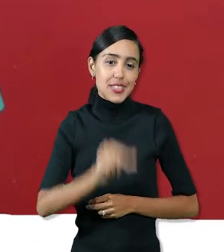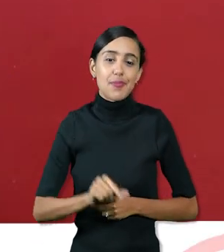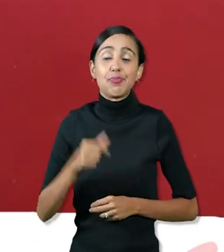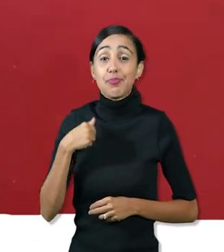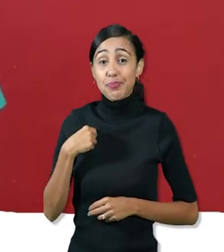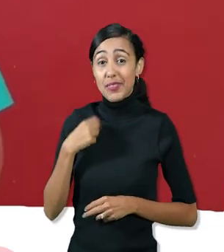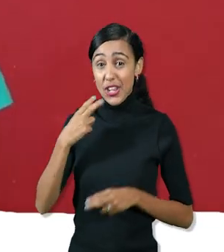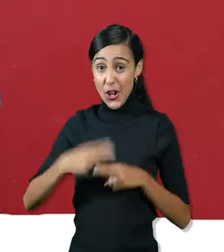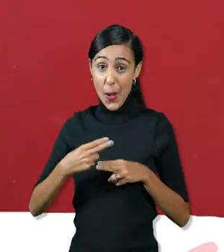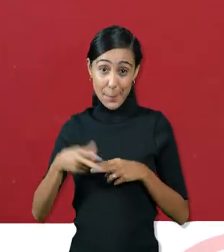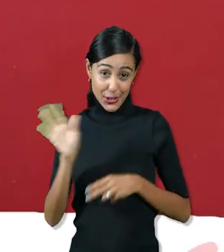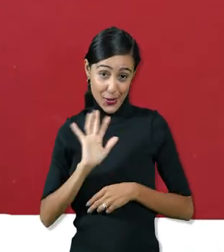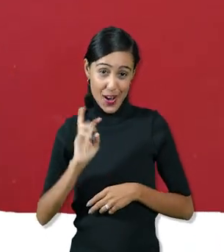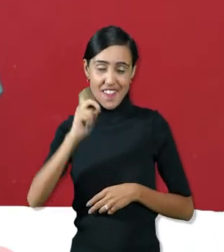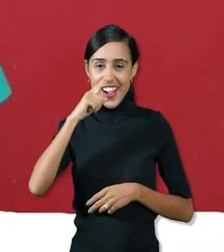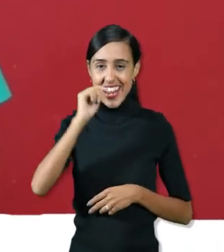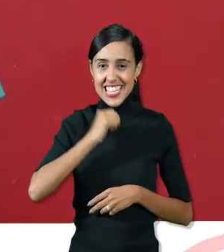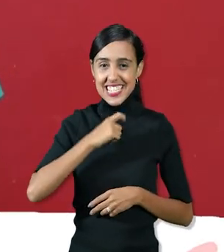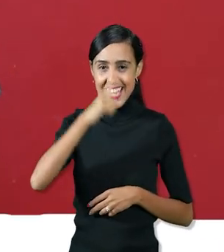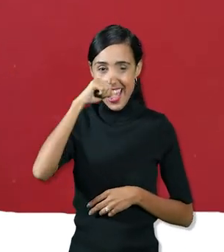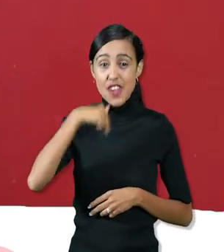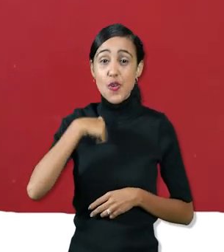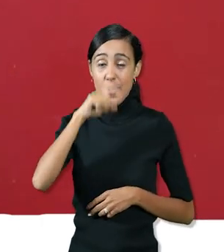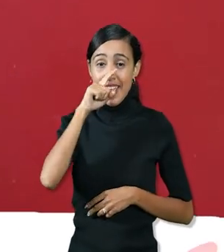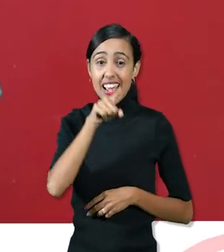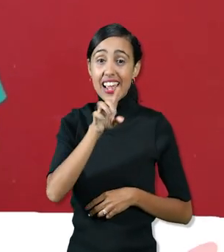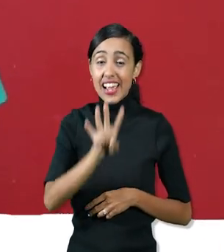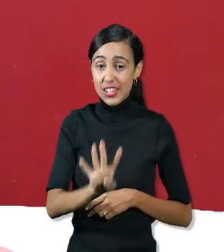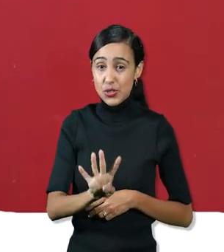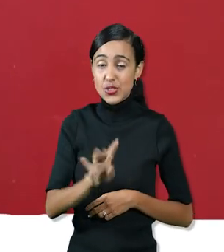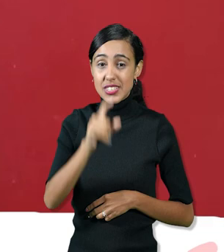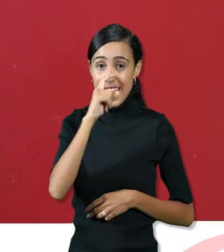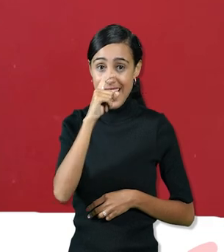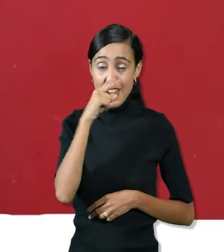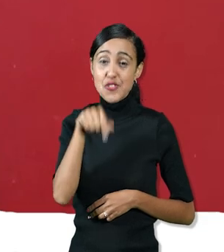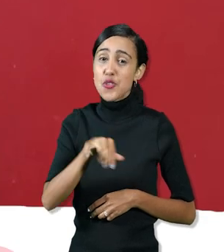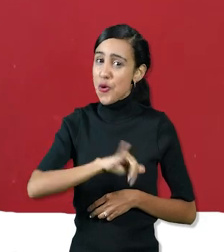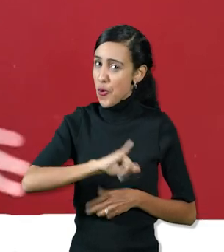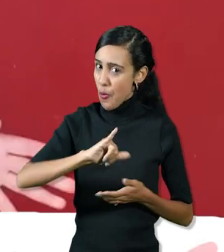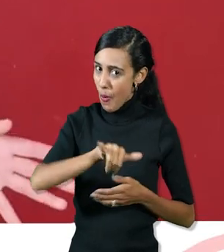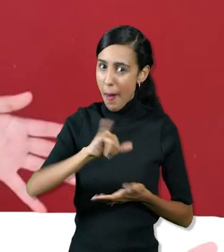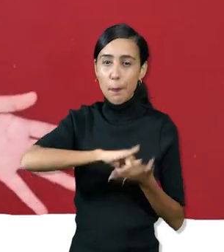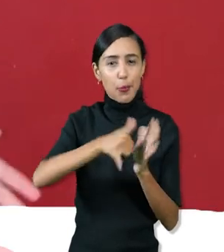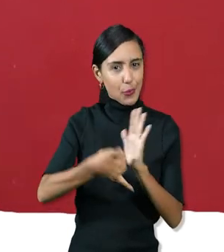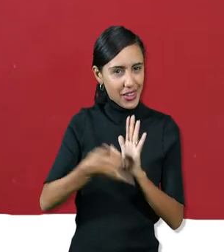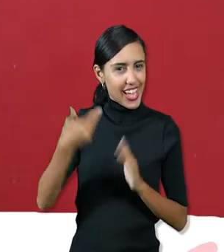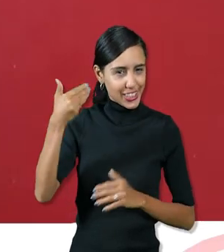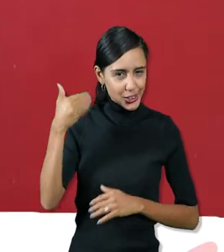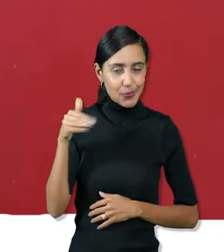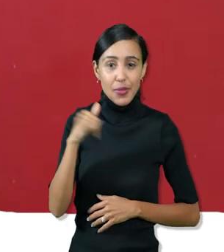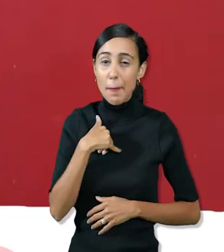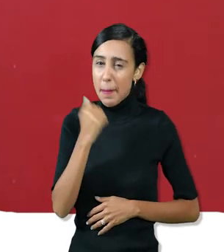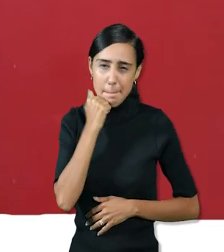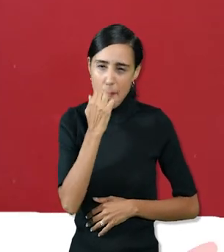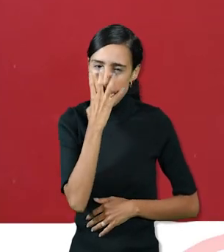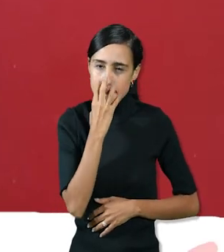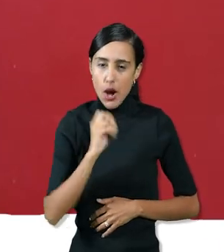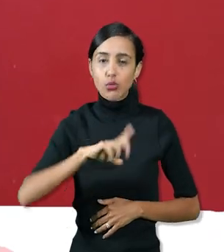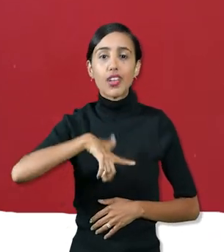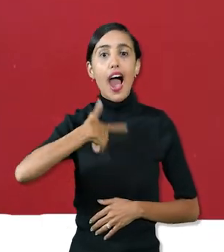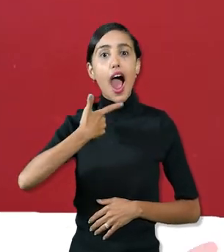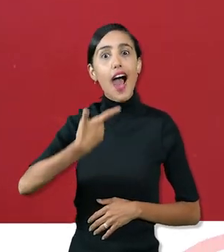Gessendías tengo 14 años y pertenezco al proyecto escrito de la red Cámara Chica a mí lo que más me gusta es actuar